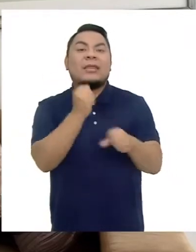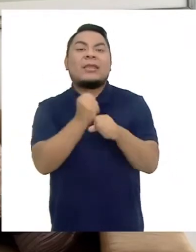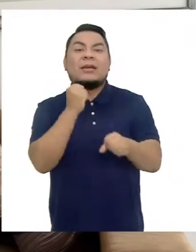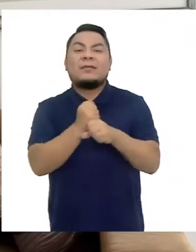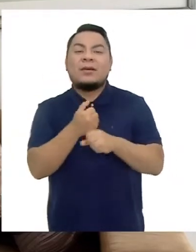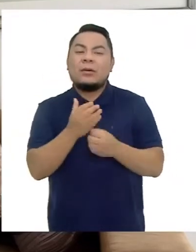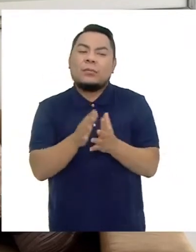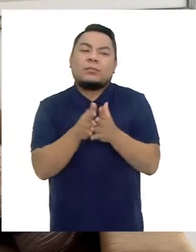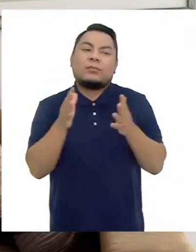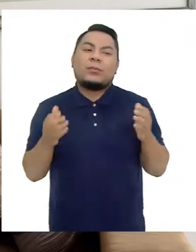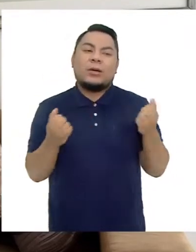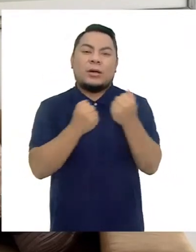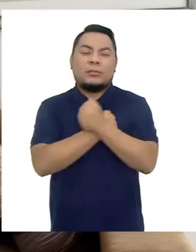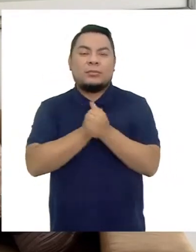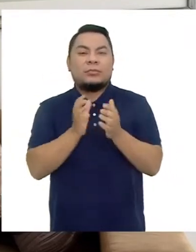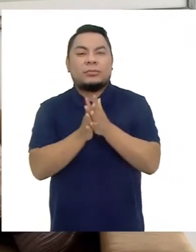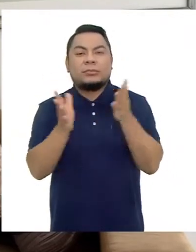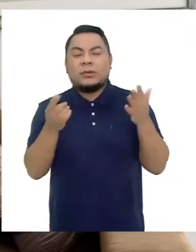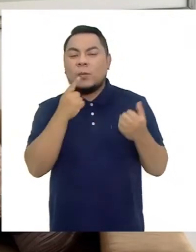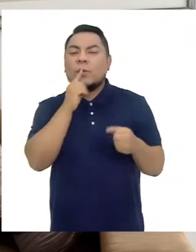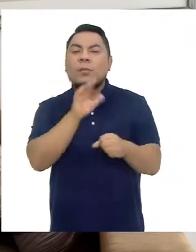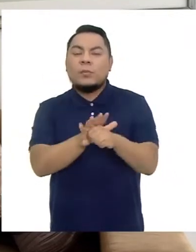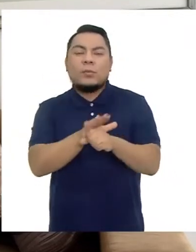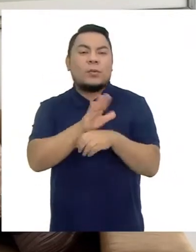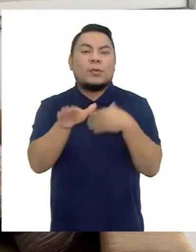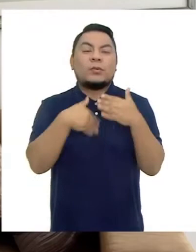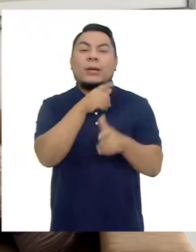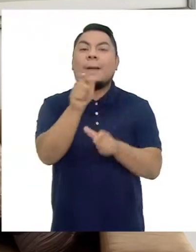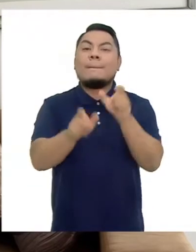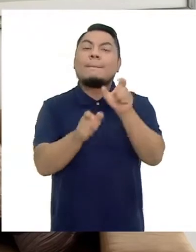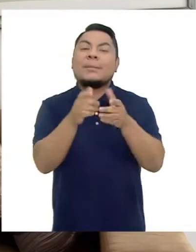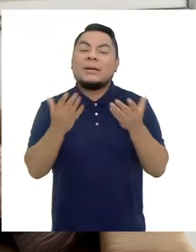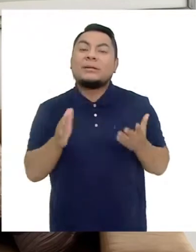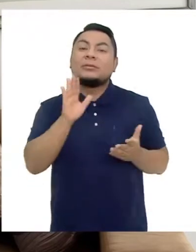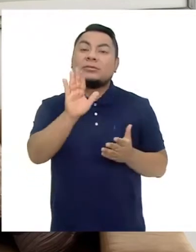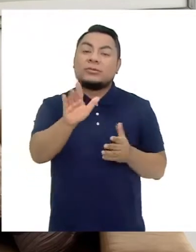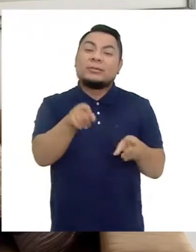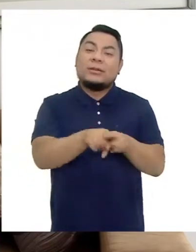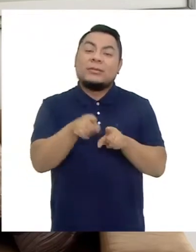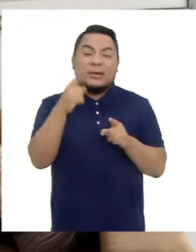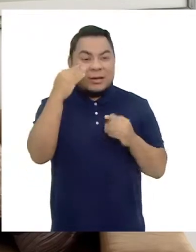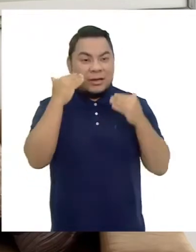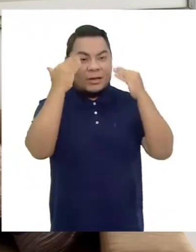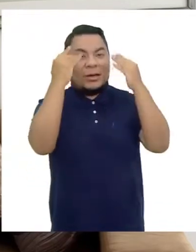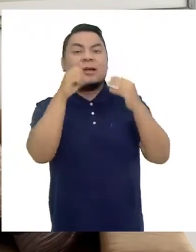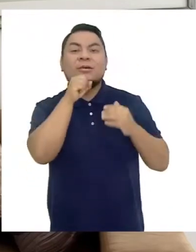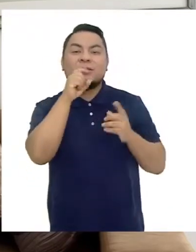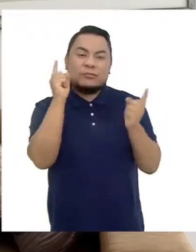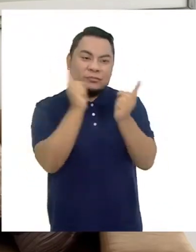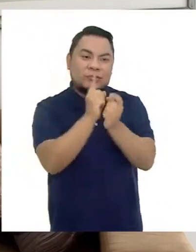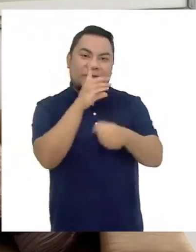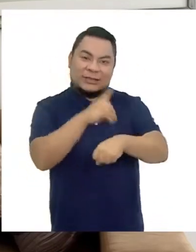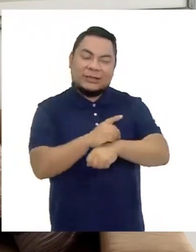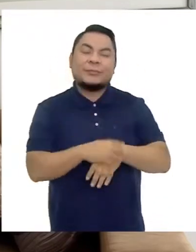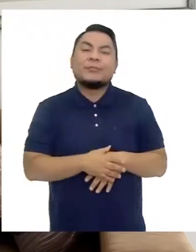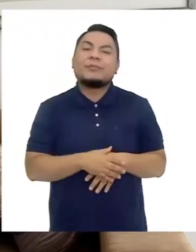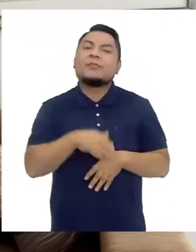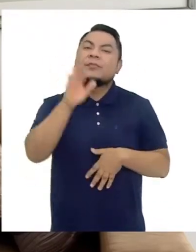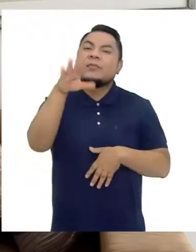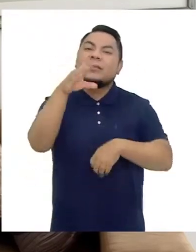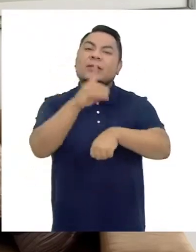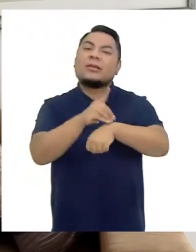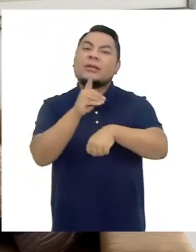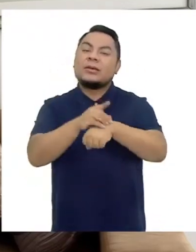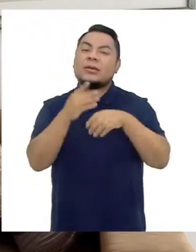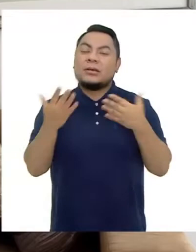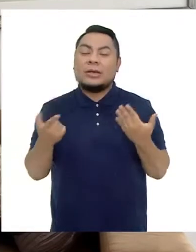trabajando con tanto amor y con tanto compromiso Con todas las personas Y en su caso con las personas adulto mayor Doctor,